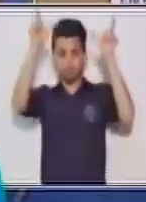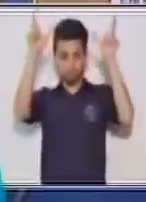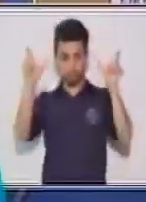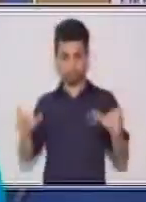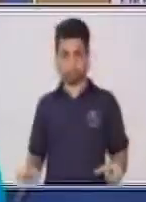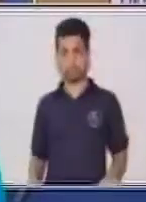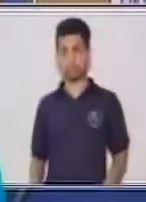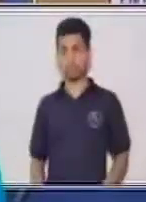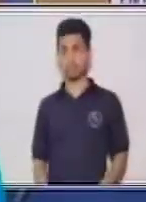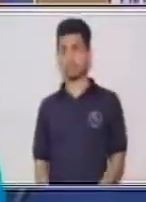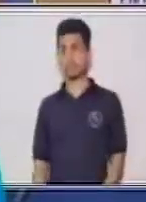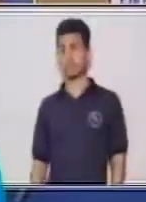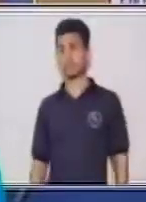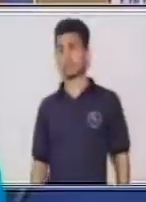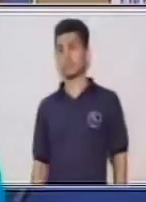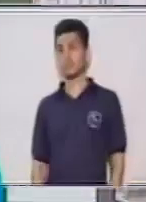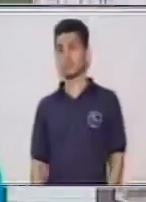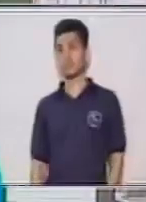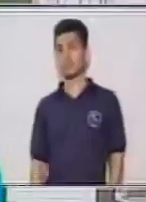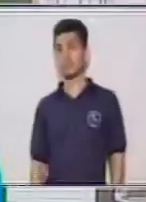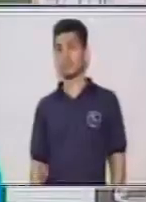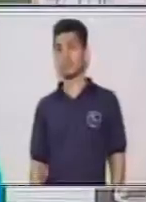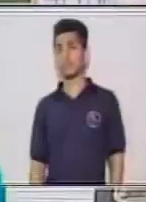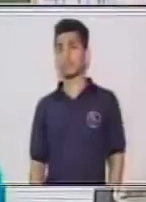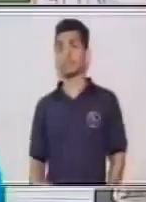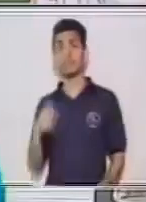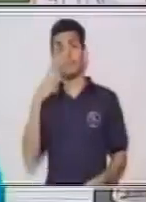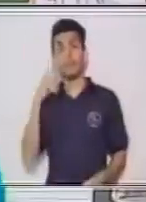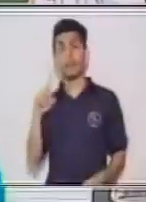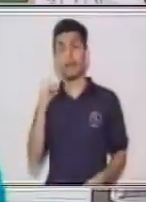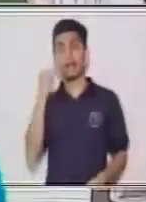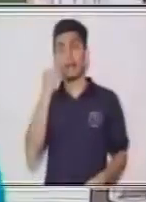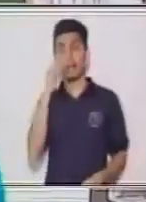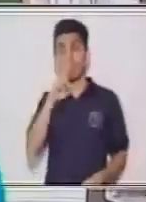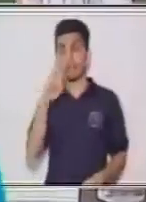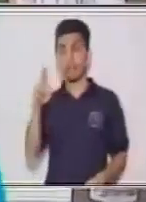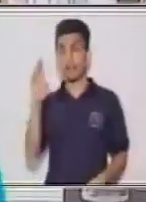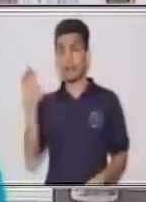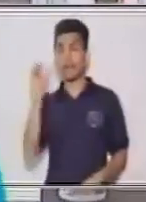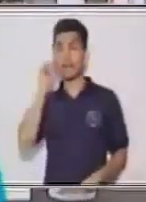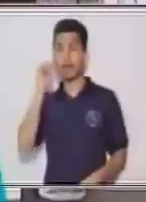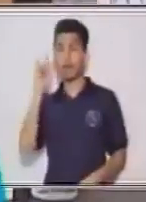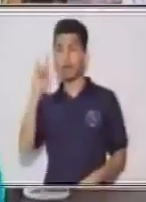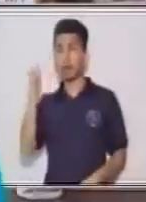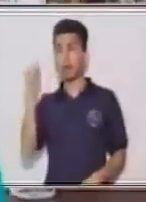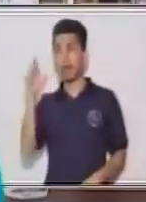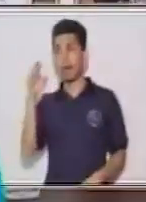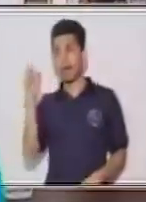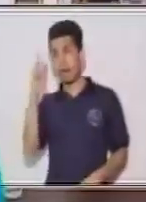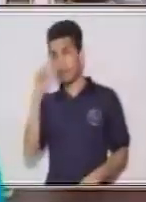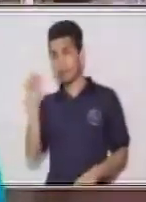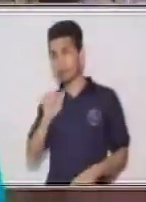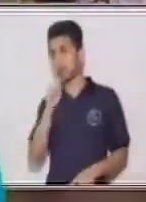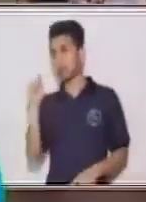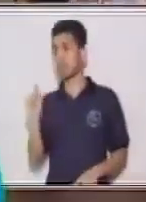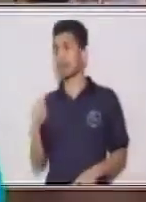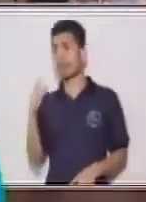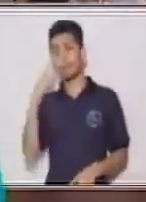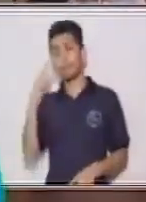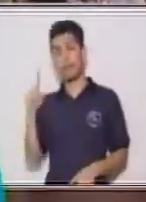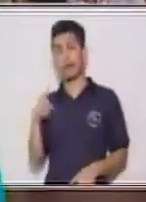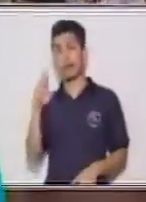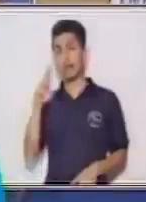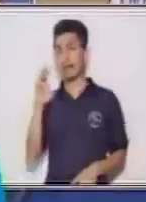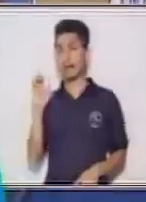caso vamos a hacer la de irregulares y aparte vamos a poner regulares y en este caso sí sale.